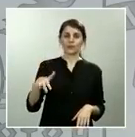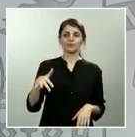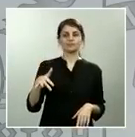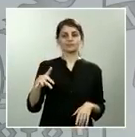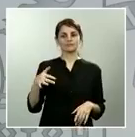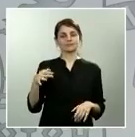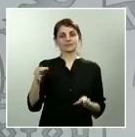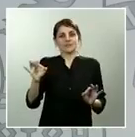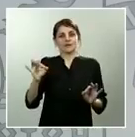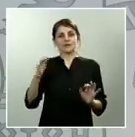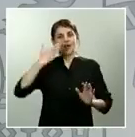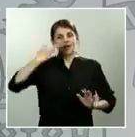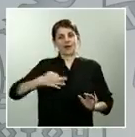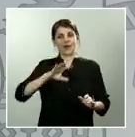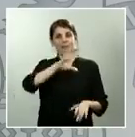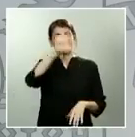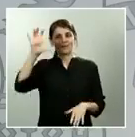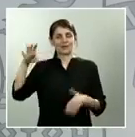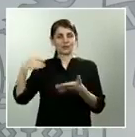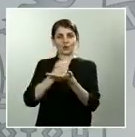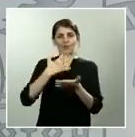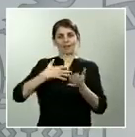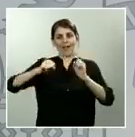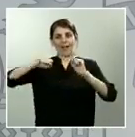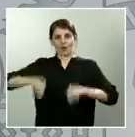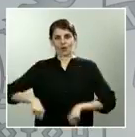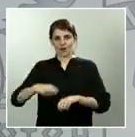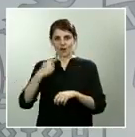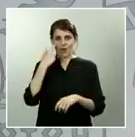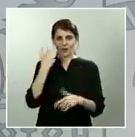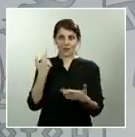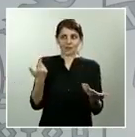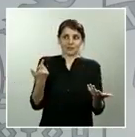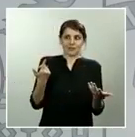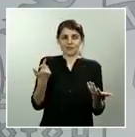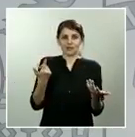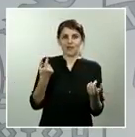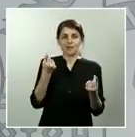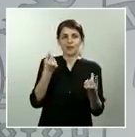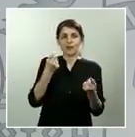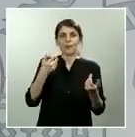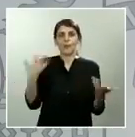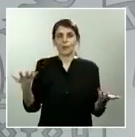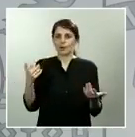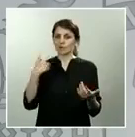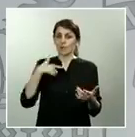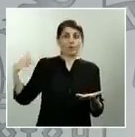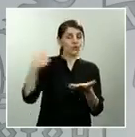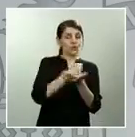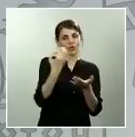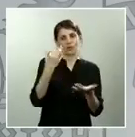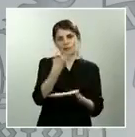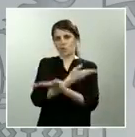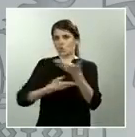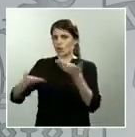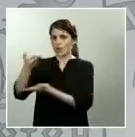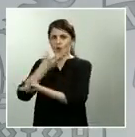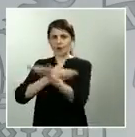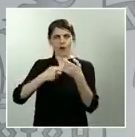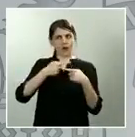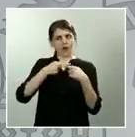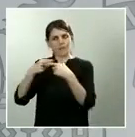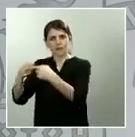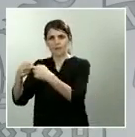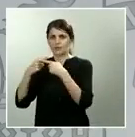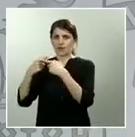países, probablemente todo el mundo tenga que participar de esos fondos y, evidentemente, la referencia tendrá que estar en relación con el